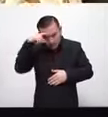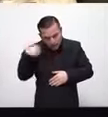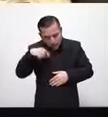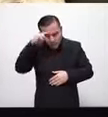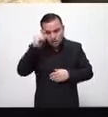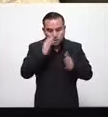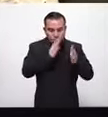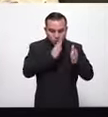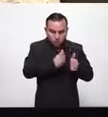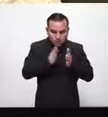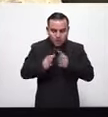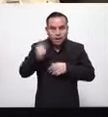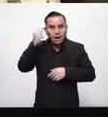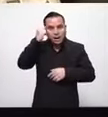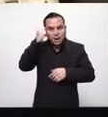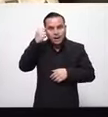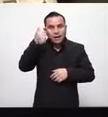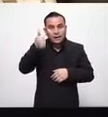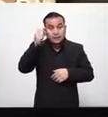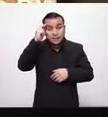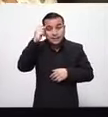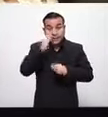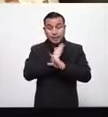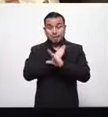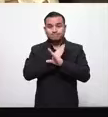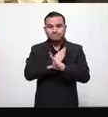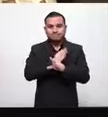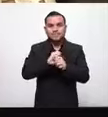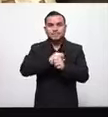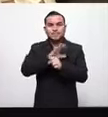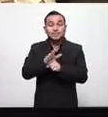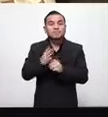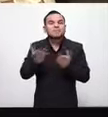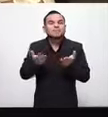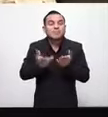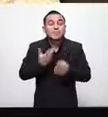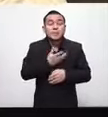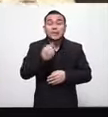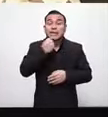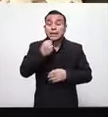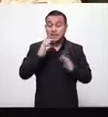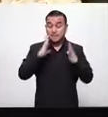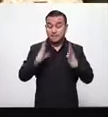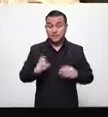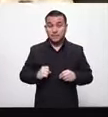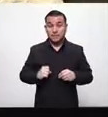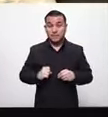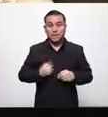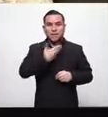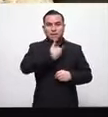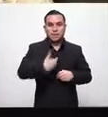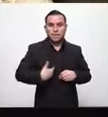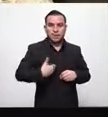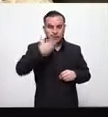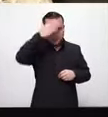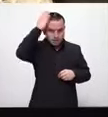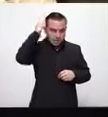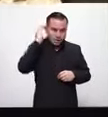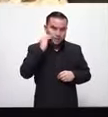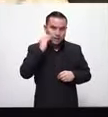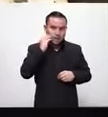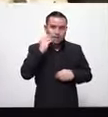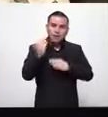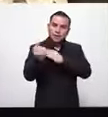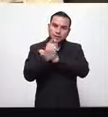contener el virus que eso es el cometido que nos ha dado el presidente Bukele pero a la vez vamos a poder aperturar la